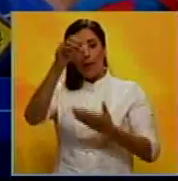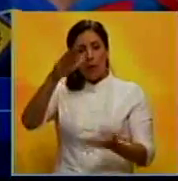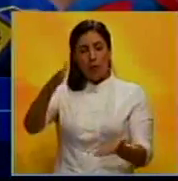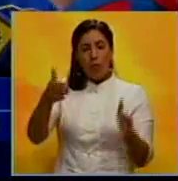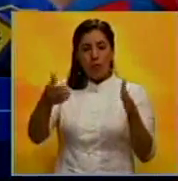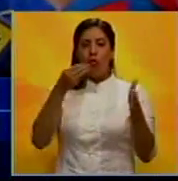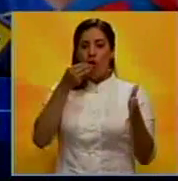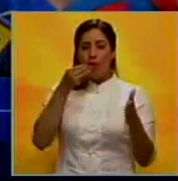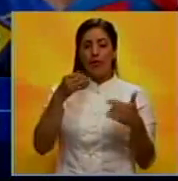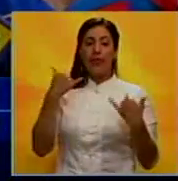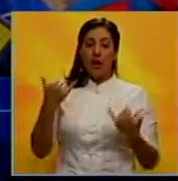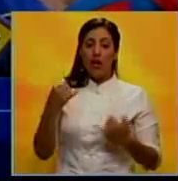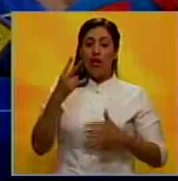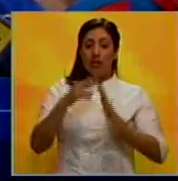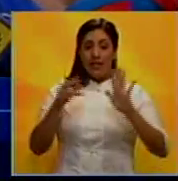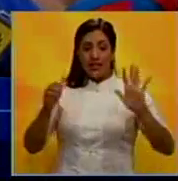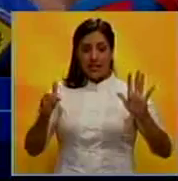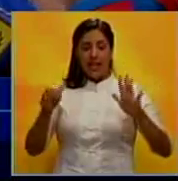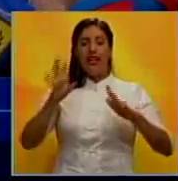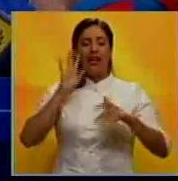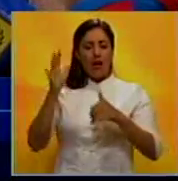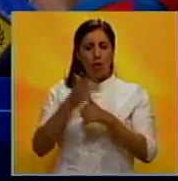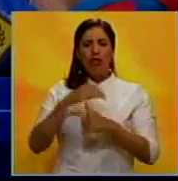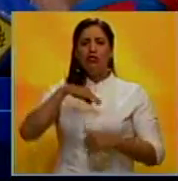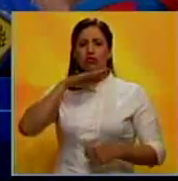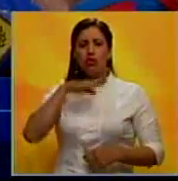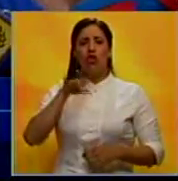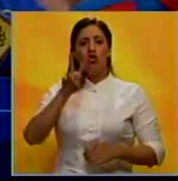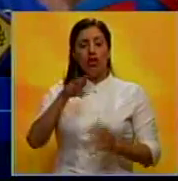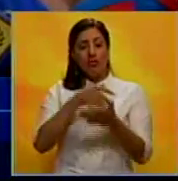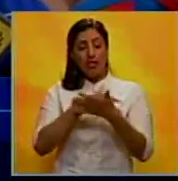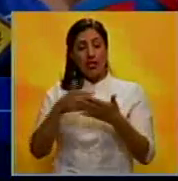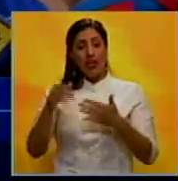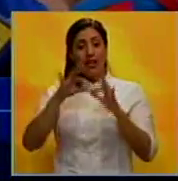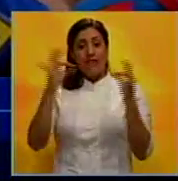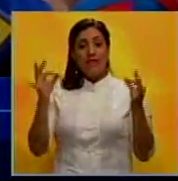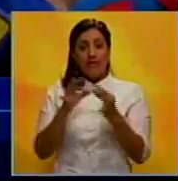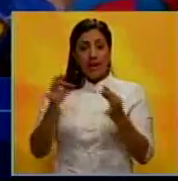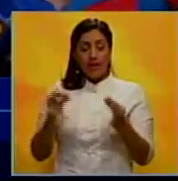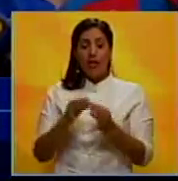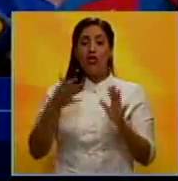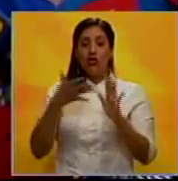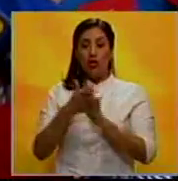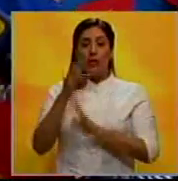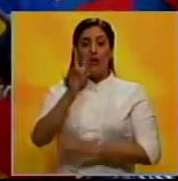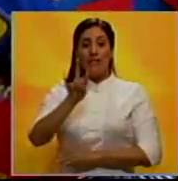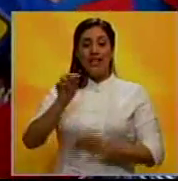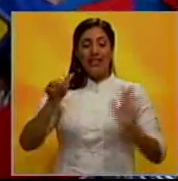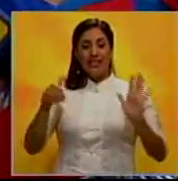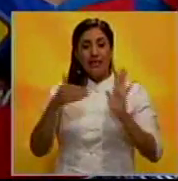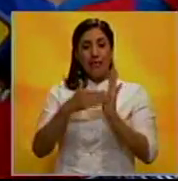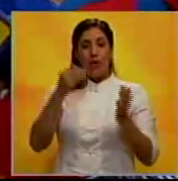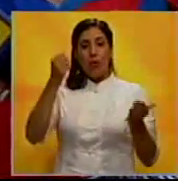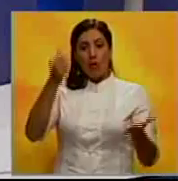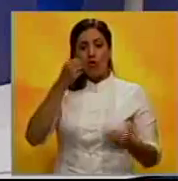Bernal destacó que en el año 2016 se lograron abastecer a 2 millones de familias a través de los 26.000 CLAP.